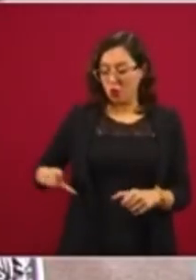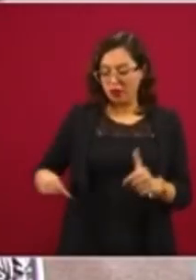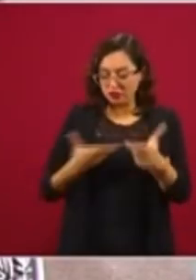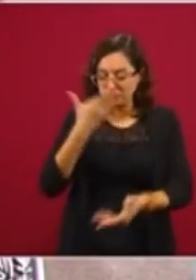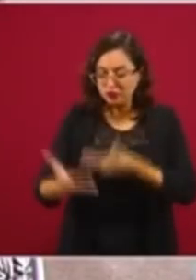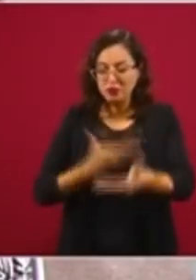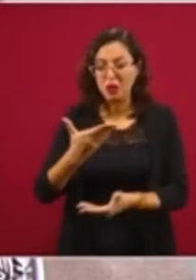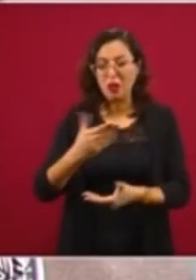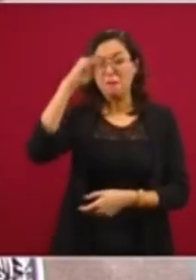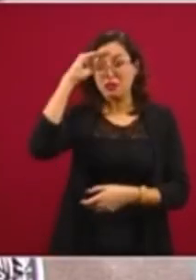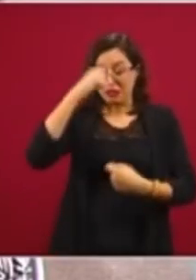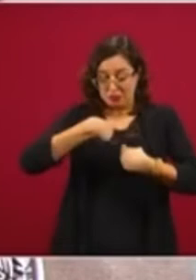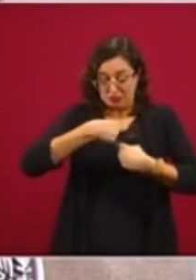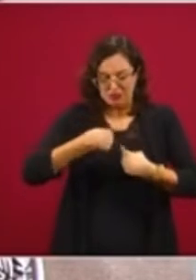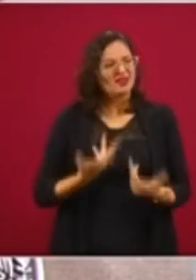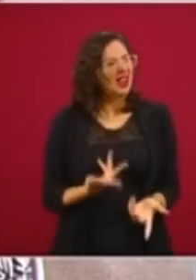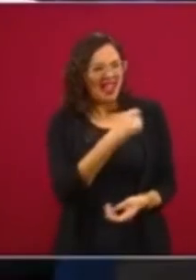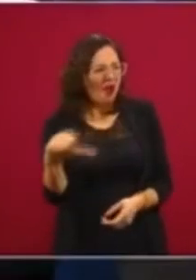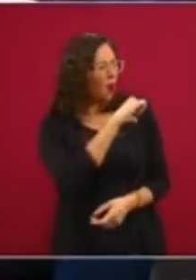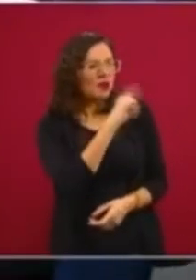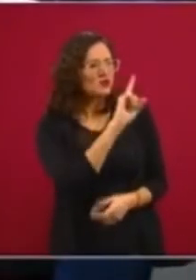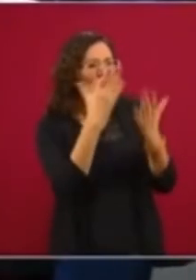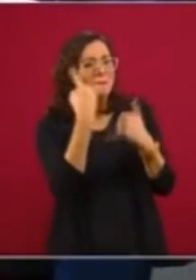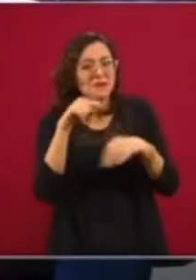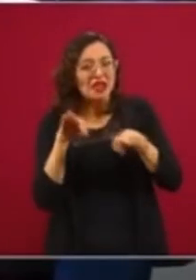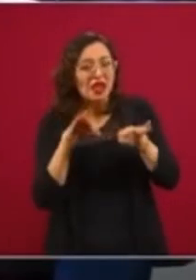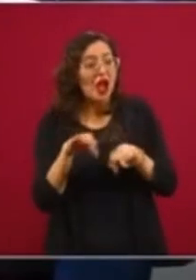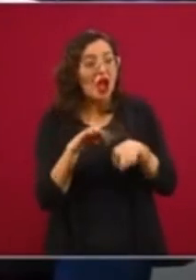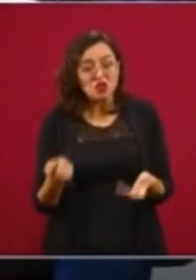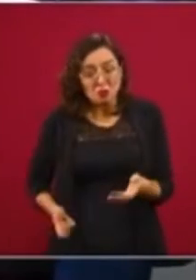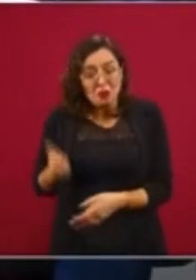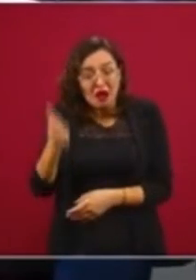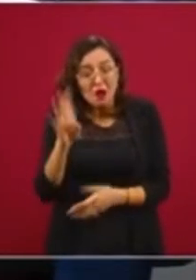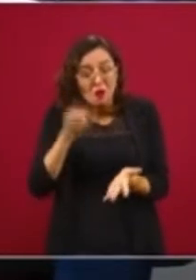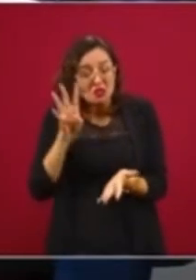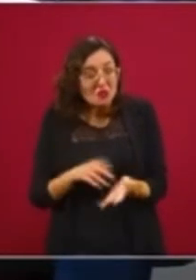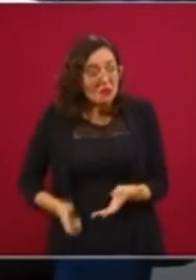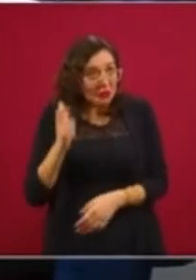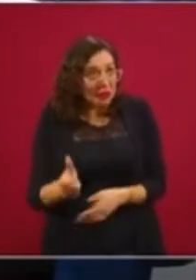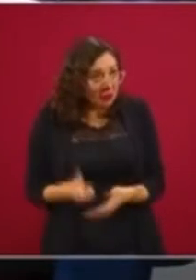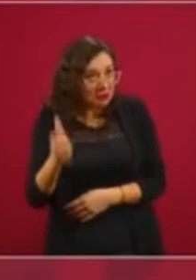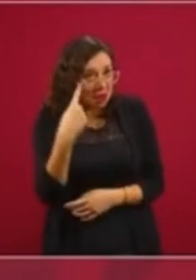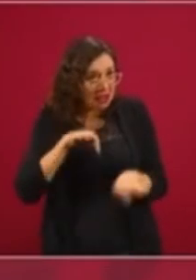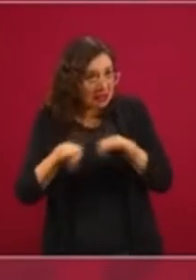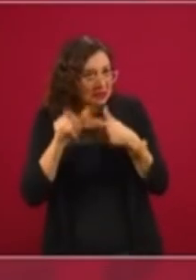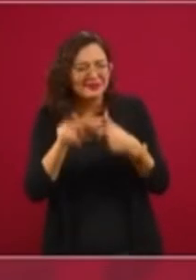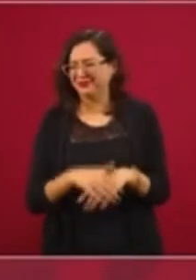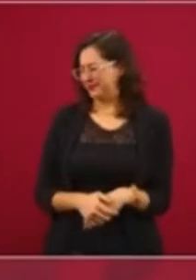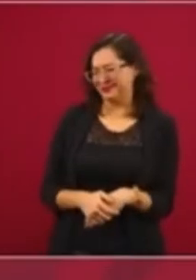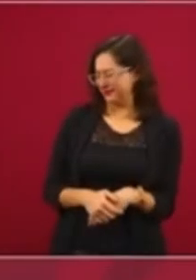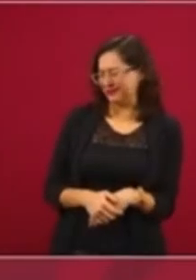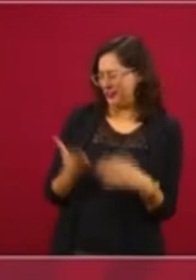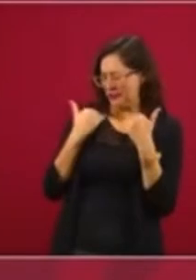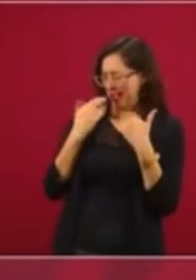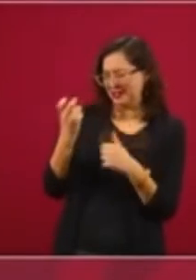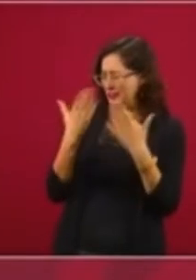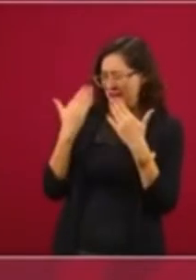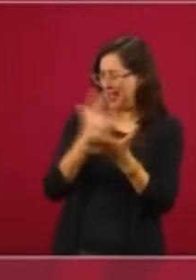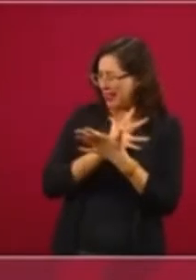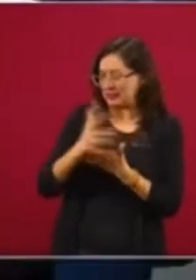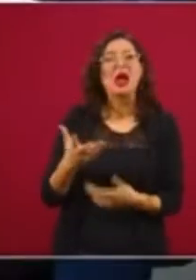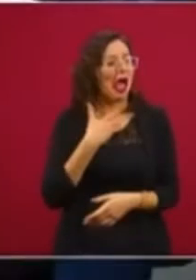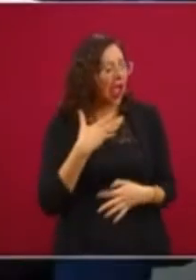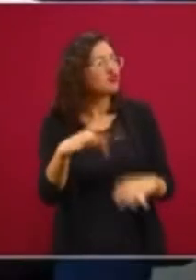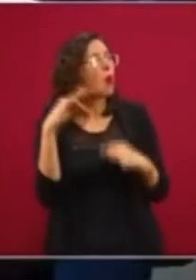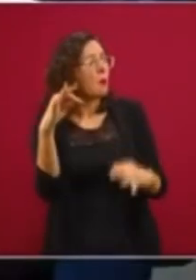en sí mismo. Pero ese egoísmo, presidente, es para realizar su trabajo. ¿O eso tiene que poner cuatro mil pesos para...? No, no va a poner nada. Esto es una exageración. Pero sí se emitió